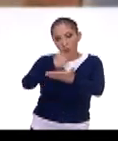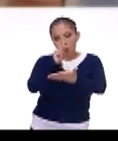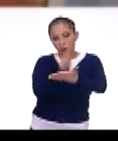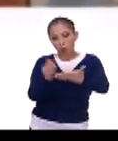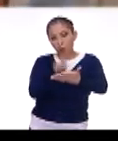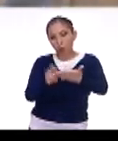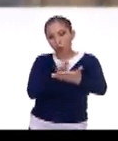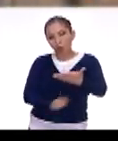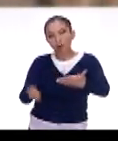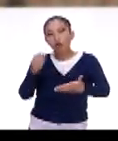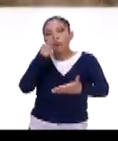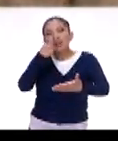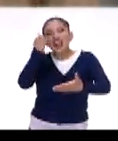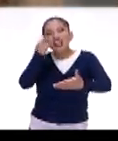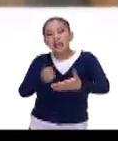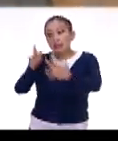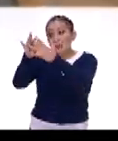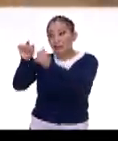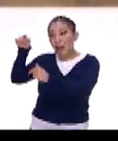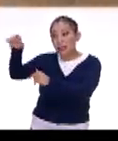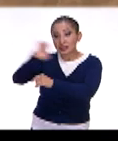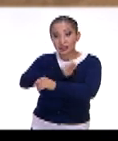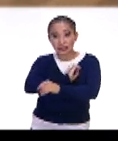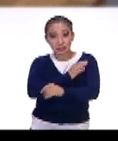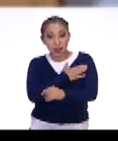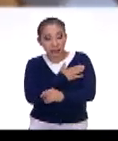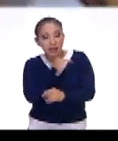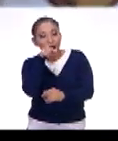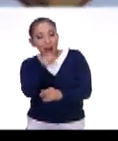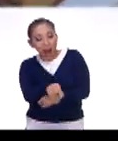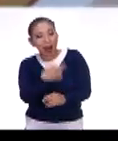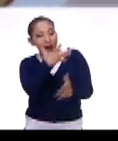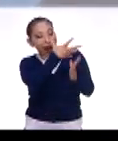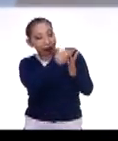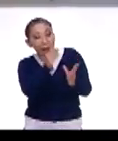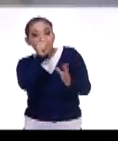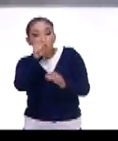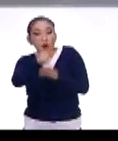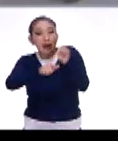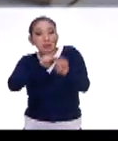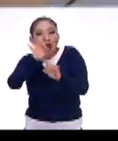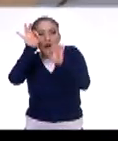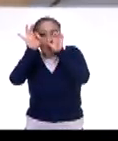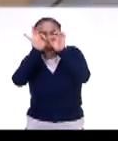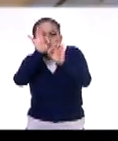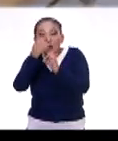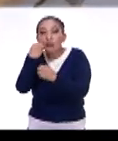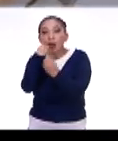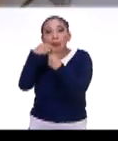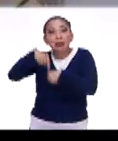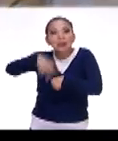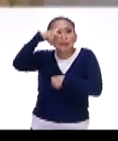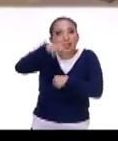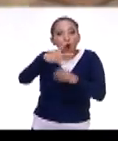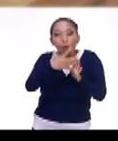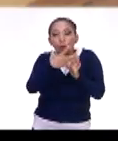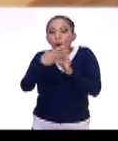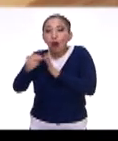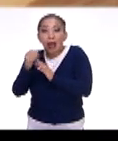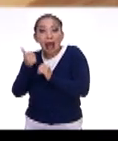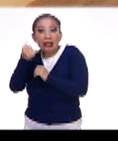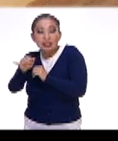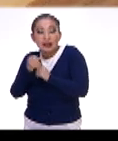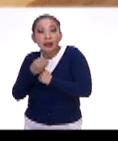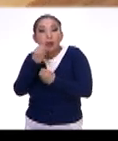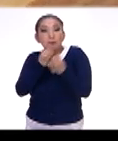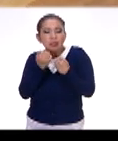escritos en Francia y en España, donde hay recetas sobre insectos que se consumían en México. O llega a ese nivel de